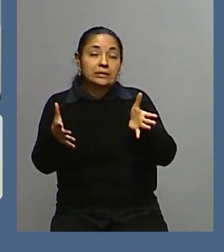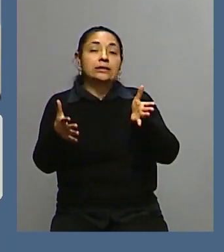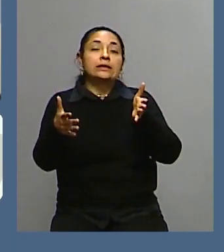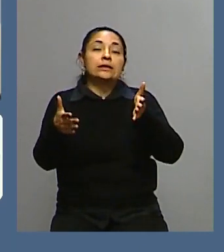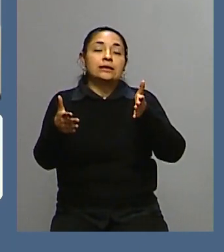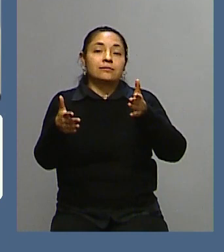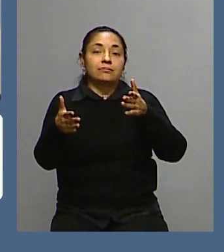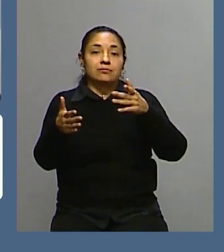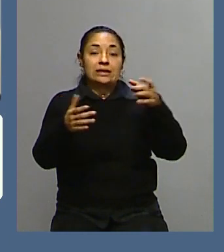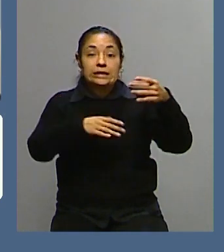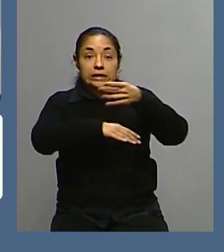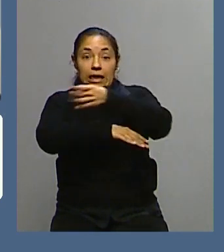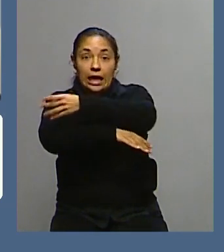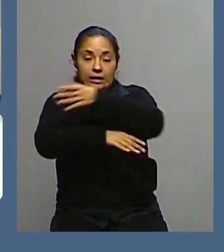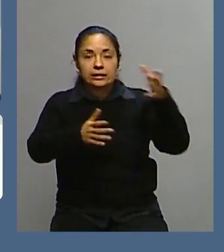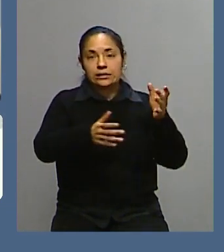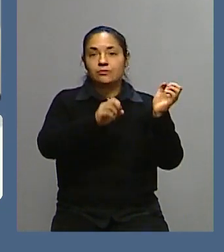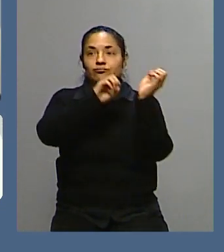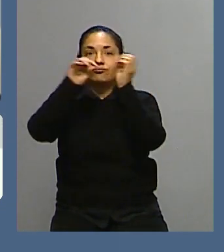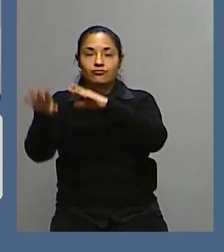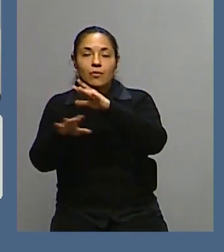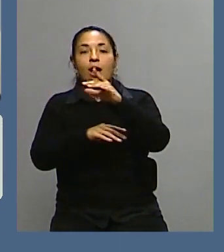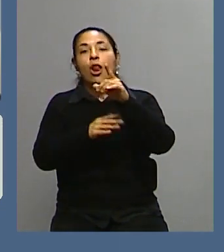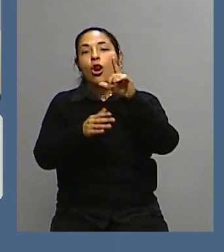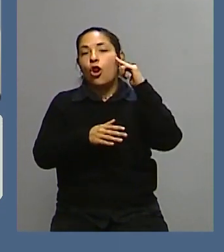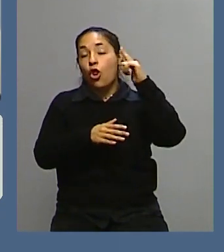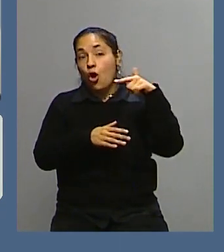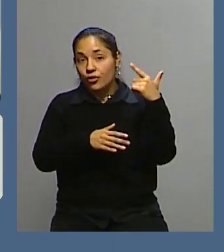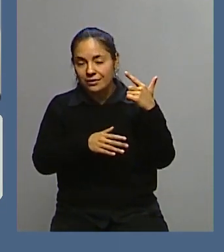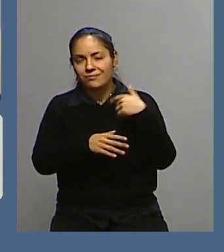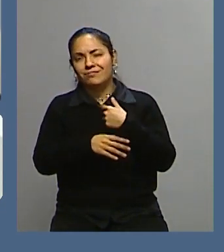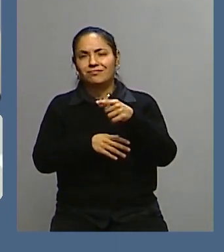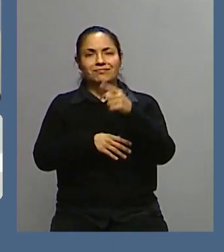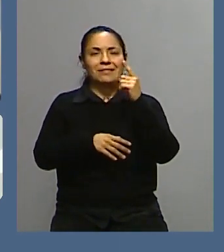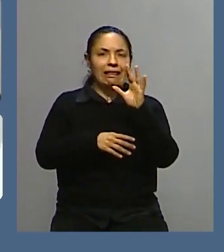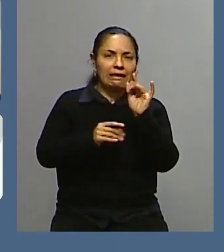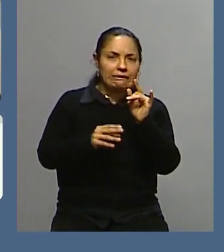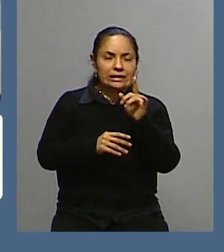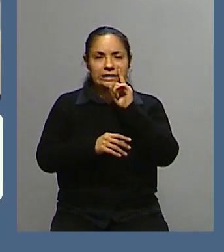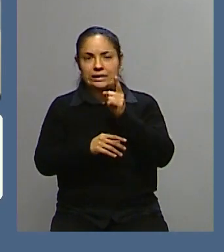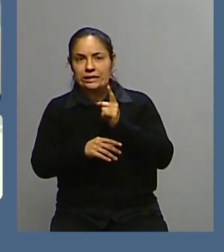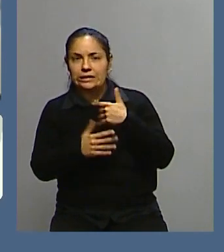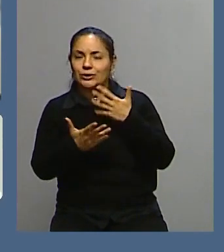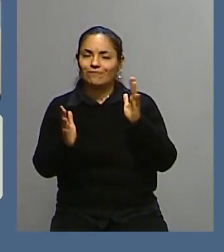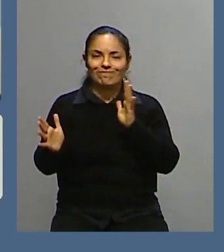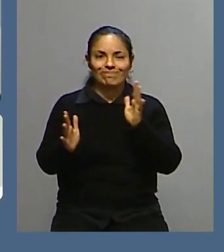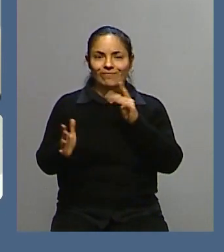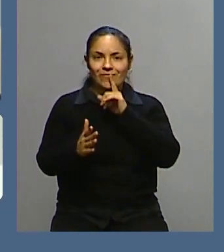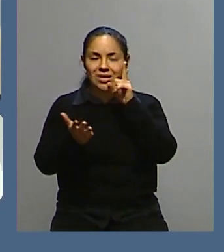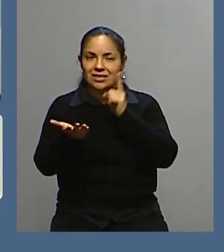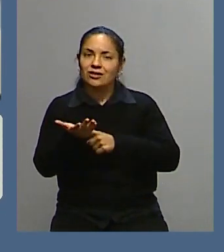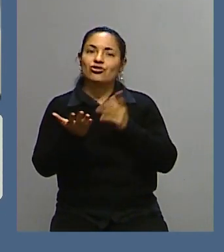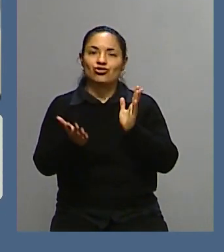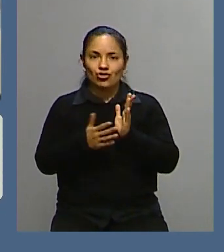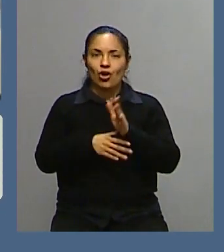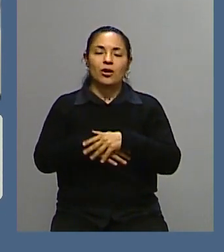finalmente se decidieron que eso iba a ser muy difícil y que había riesgos ahí. Con lo cual, bueno, algunas decisiones se tienen